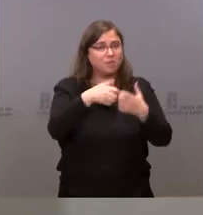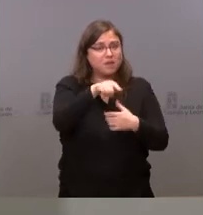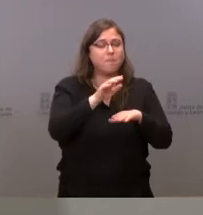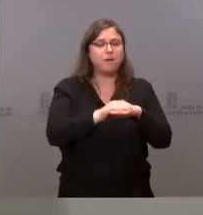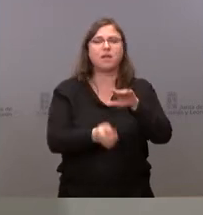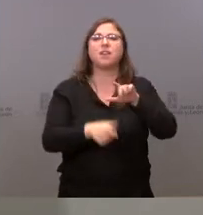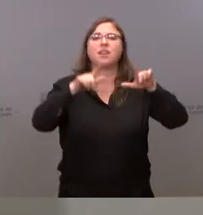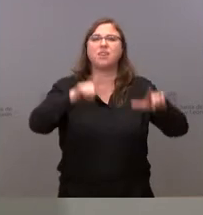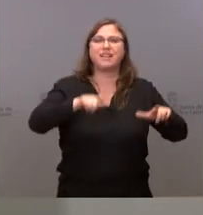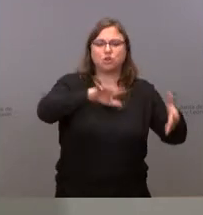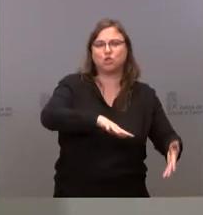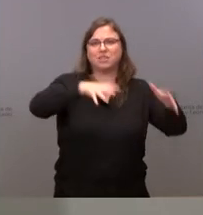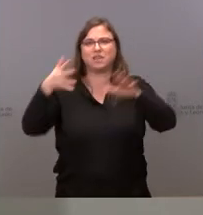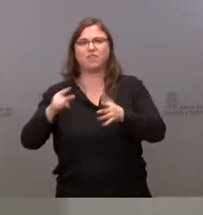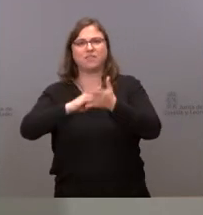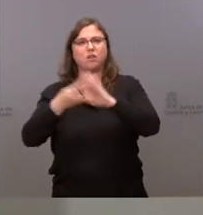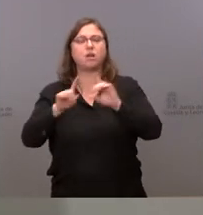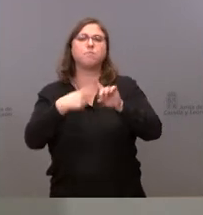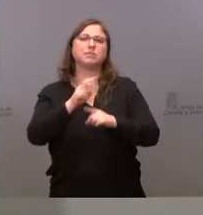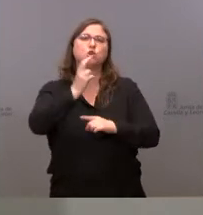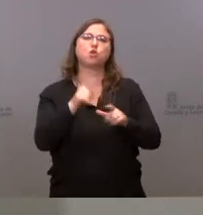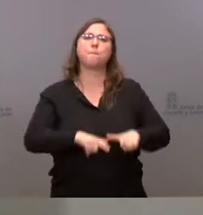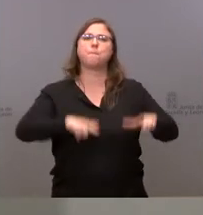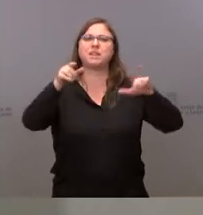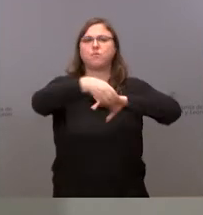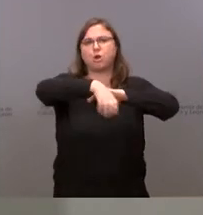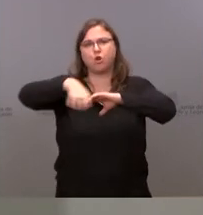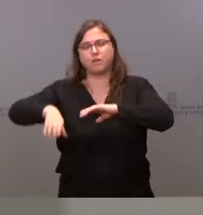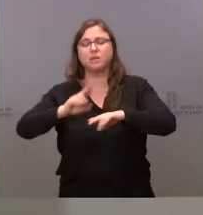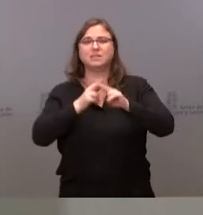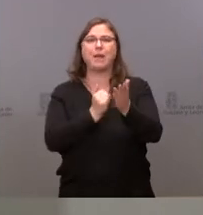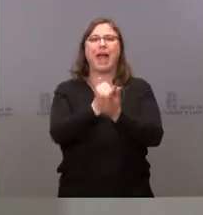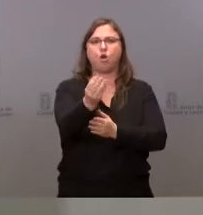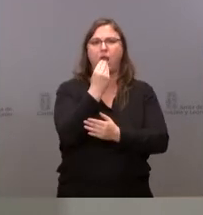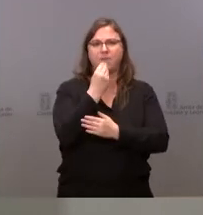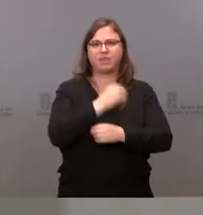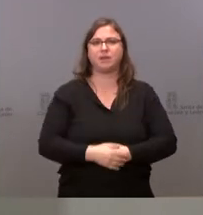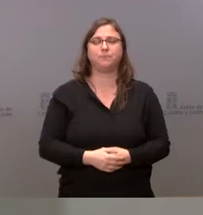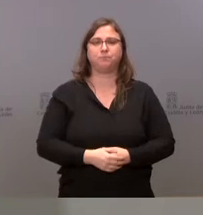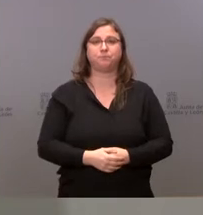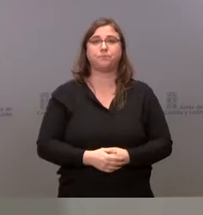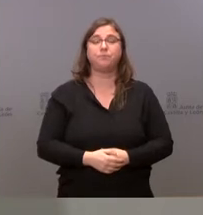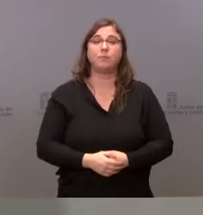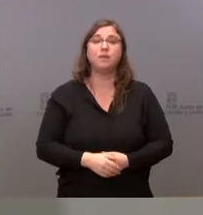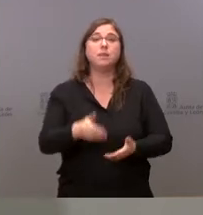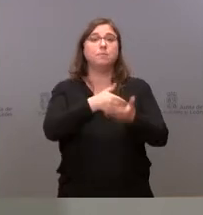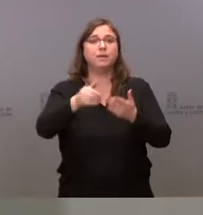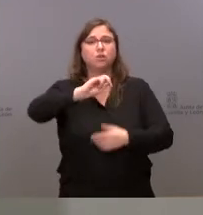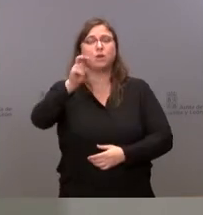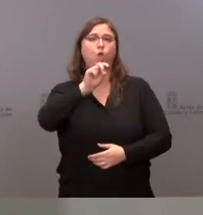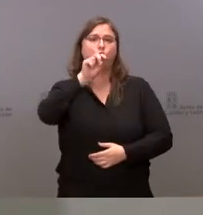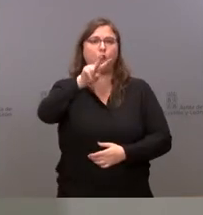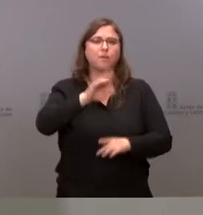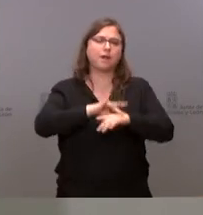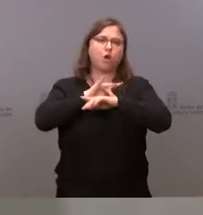centro de transferencia tecnológica y otro para la Plataforma Logística Agroalimentaria. 12 millones de euros para orientación y formación